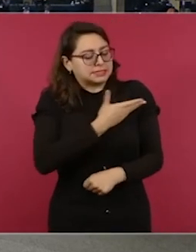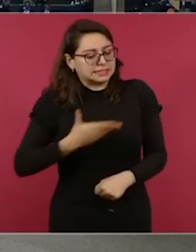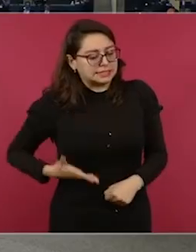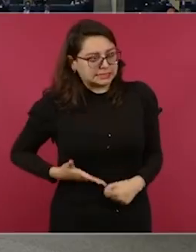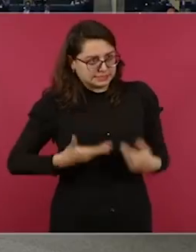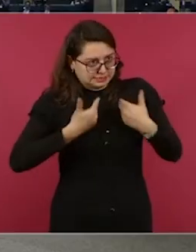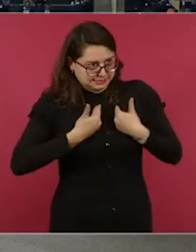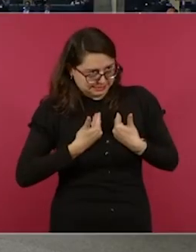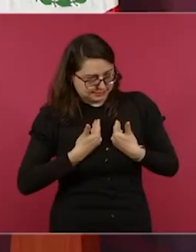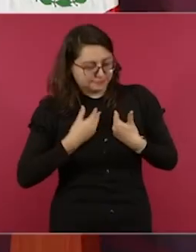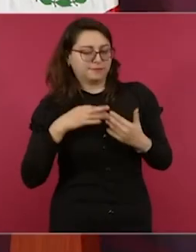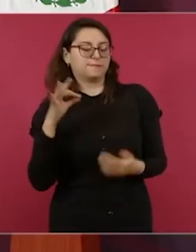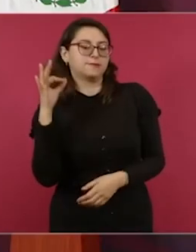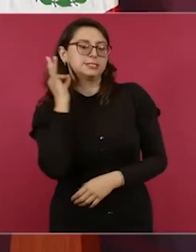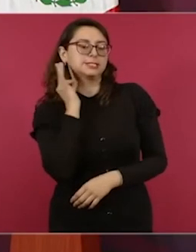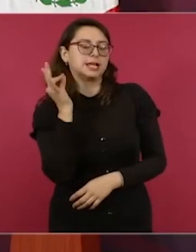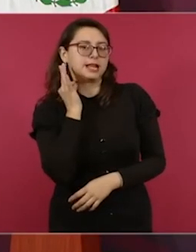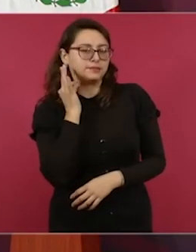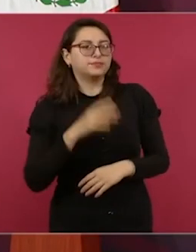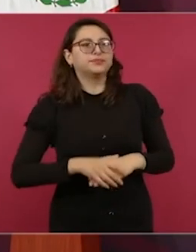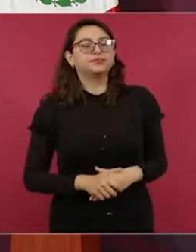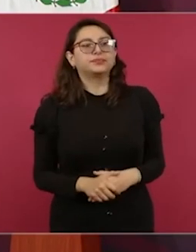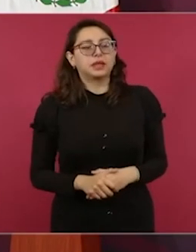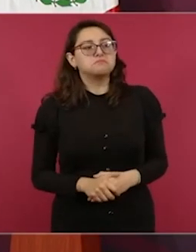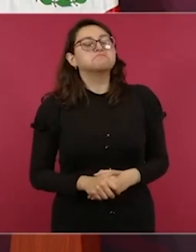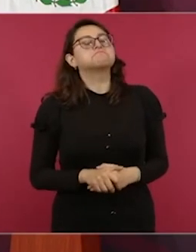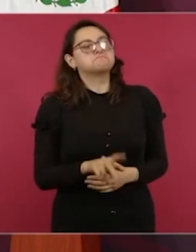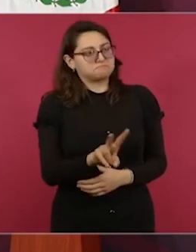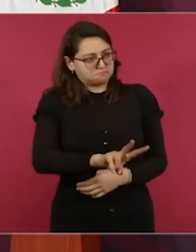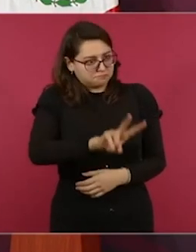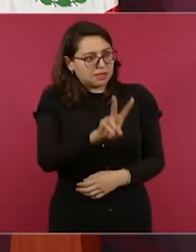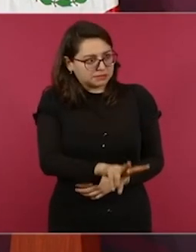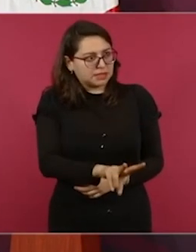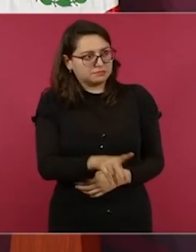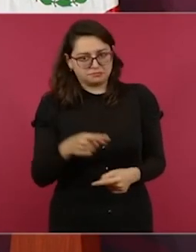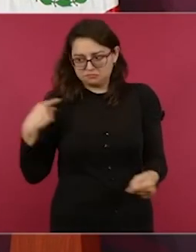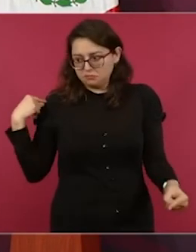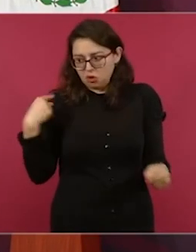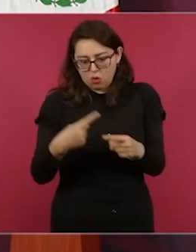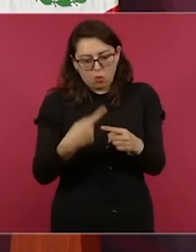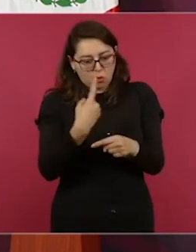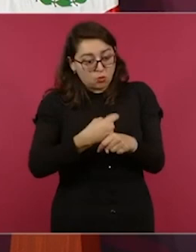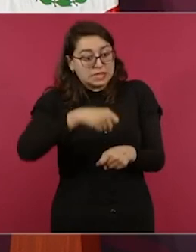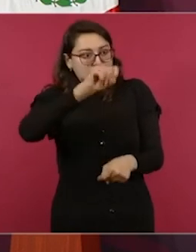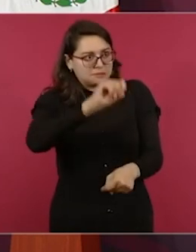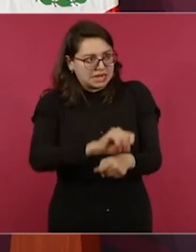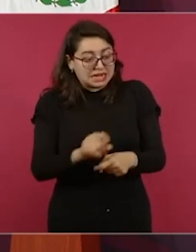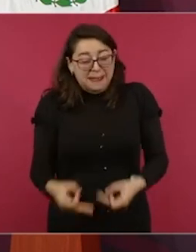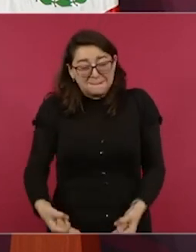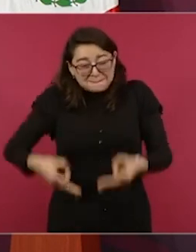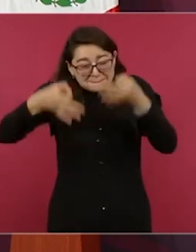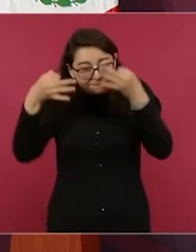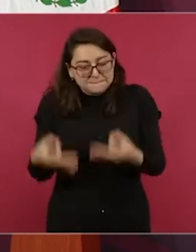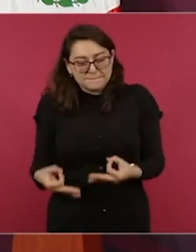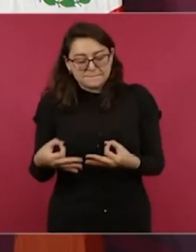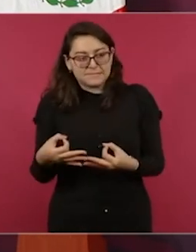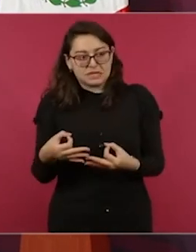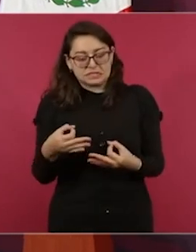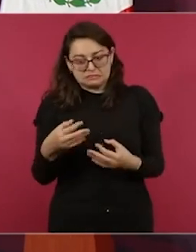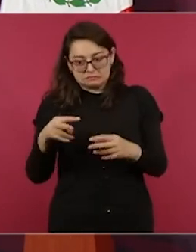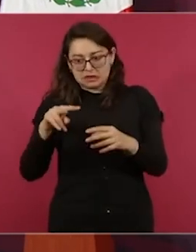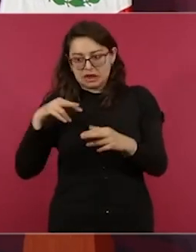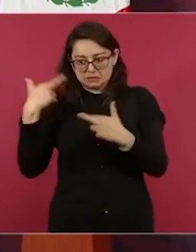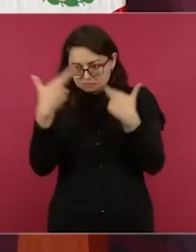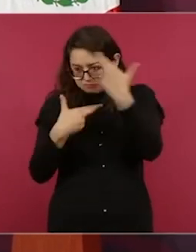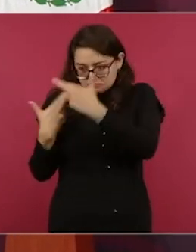Efectivamente, como lo ha mencionado la señora gobernadora, confirmados en CEMEFO tenemos